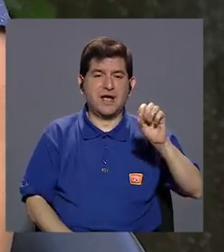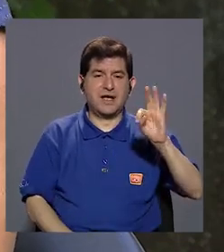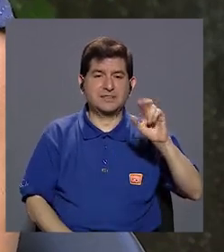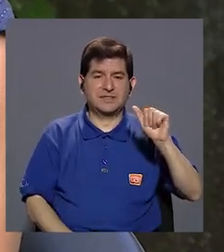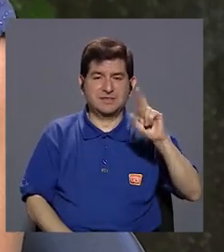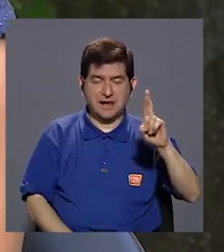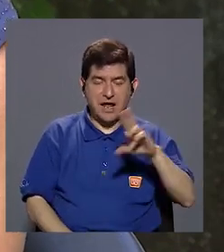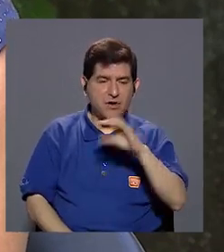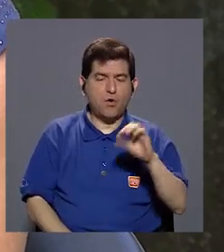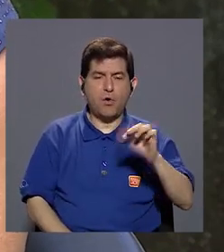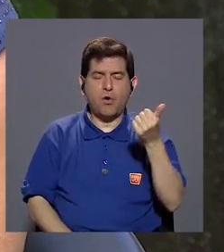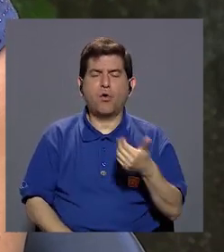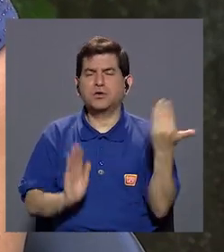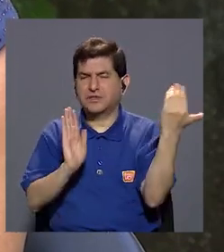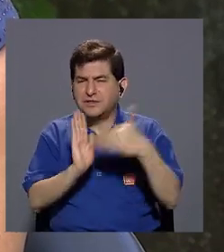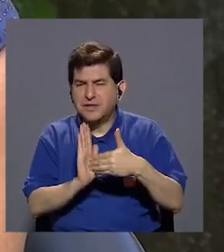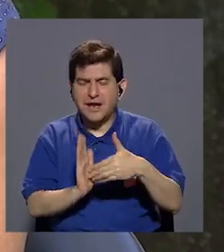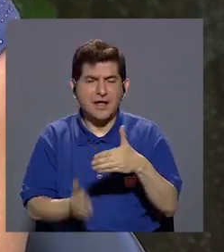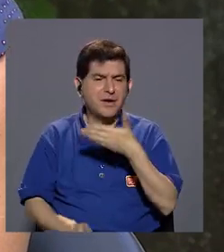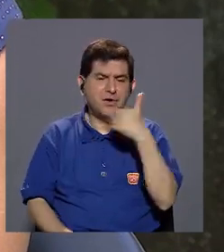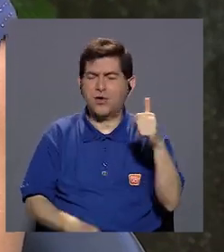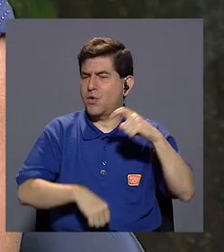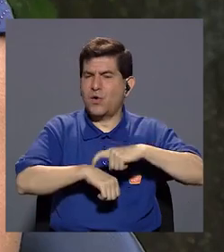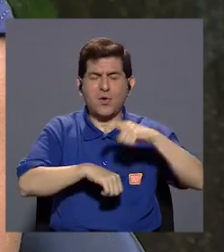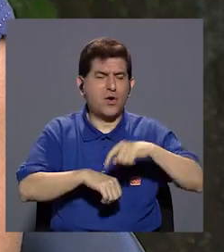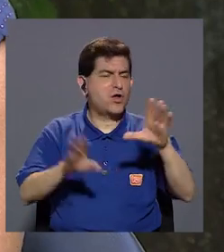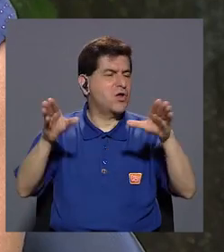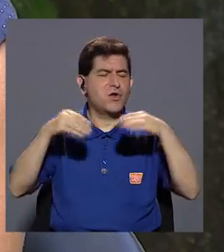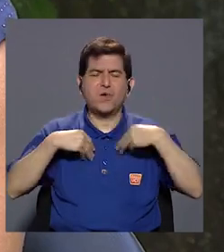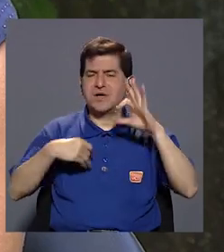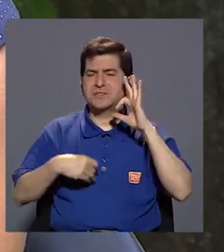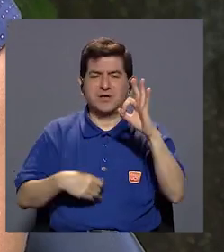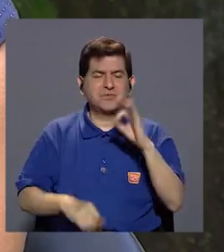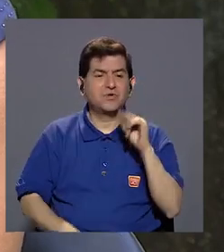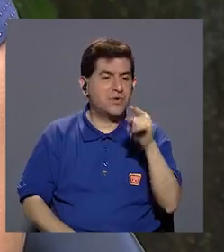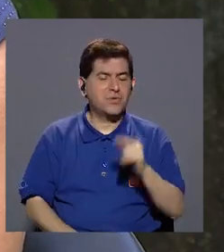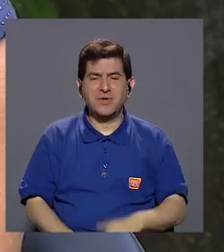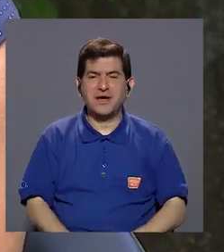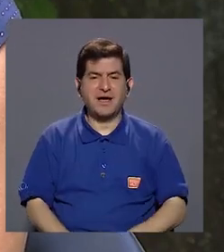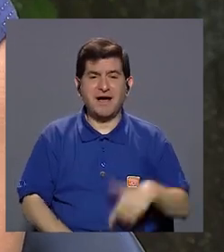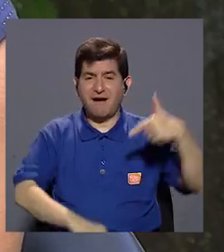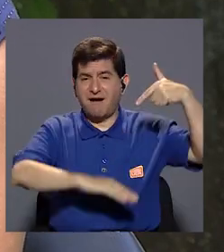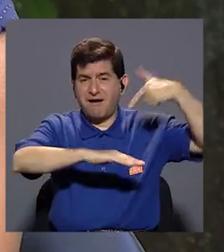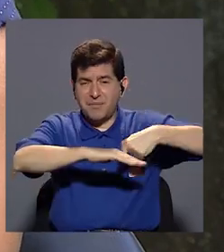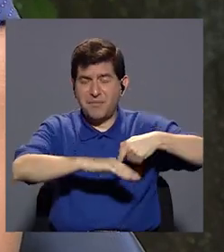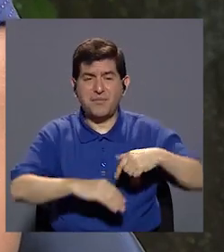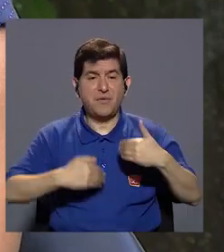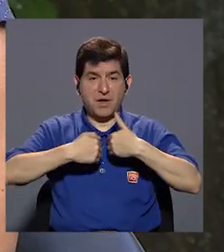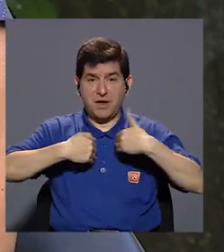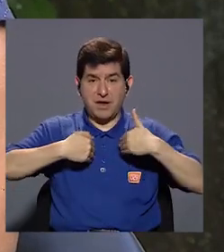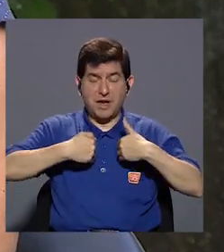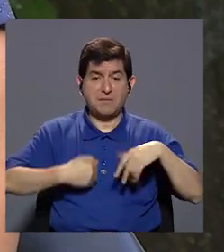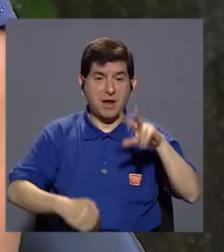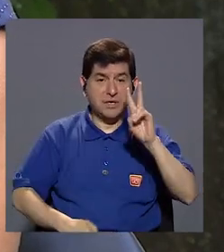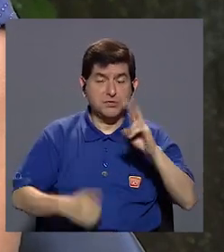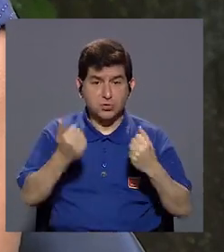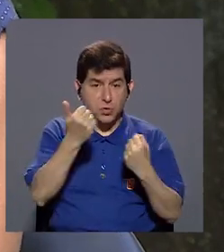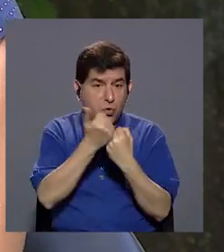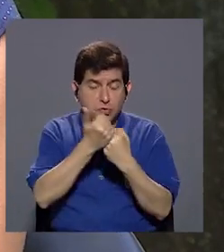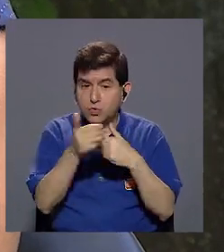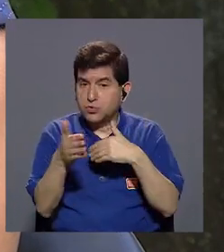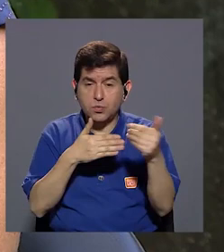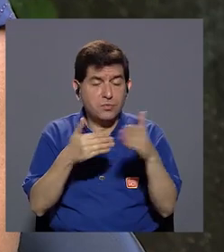lesión. Entonces, no estaba en el mejor momento y no asimiló bien la vacuna. Y, desgraciadamente, hay animales que incluso con dos refuerzos